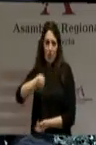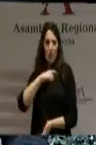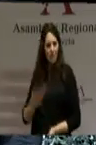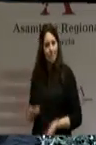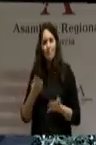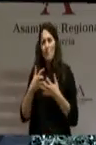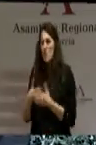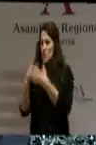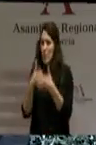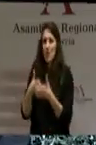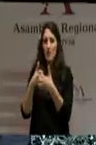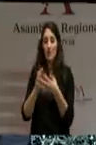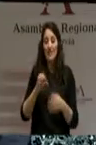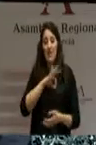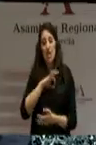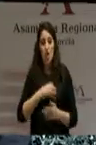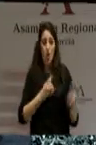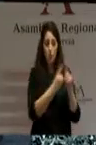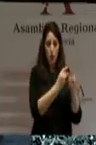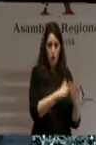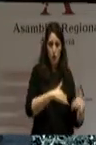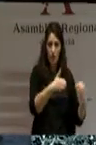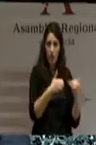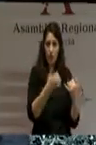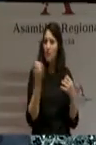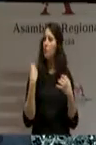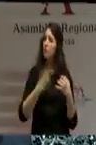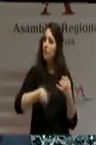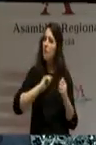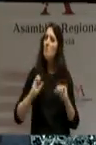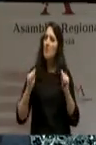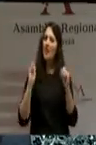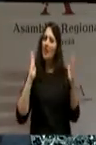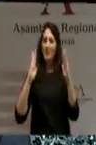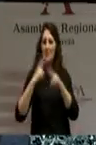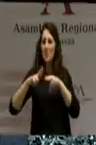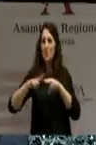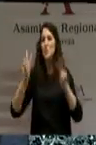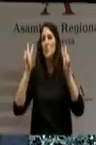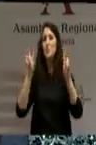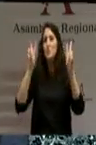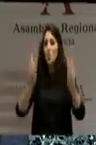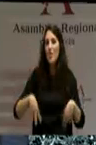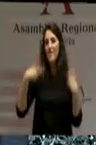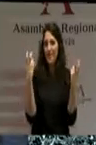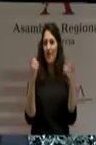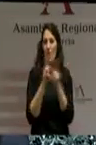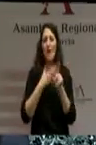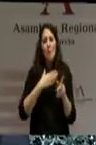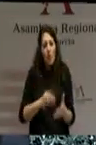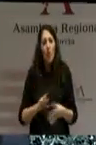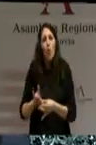Señorías de la oposición, comienza una nueva etapa política en la región de Murcia, que puede estar marcada por la unidad.